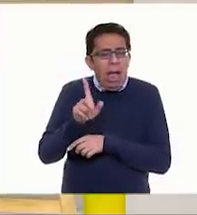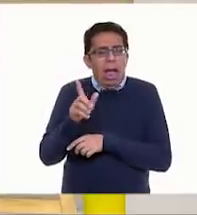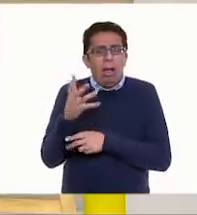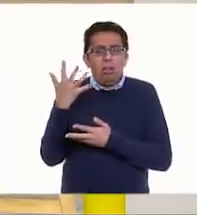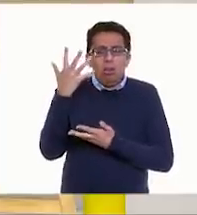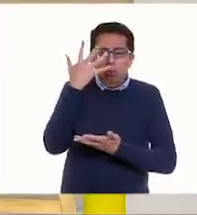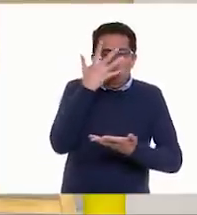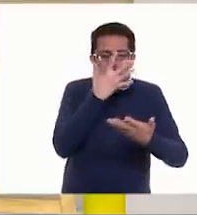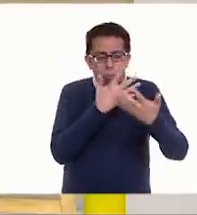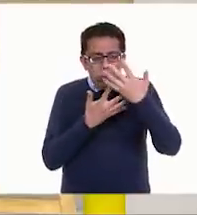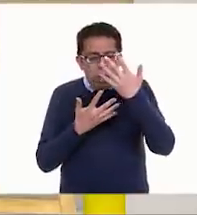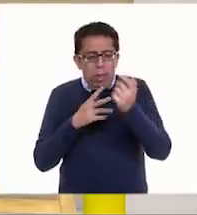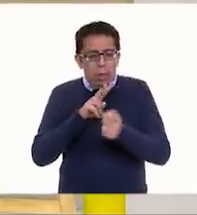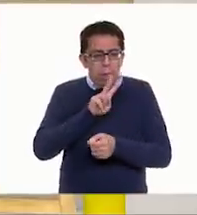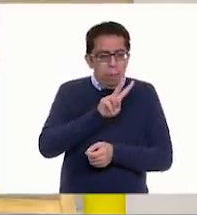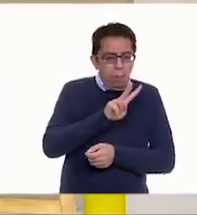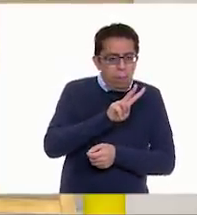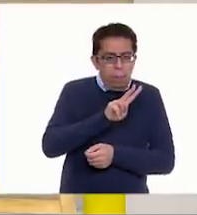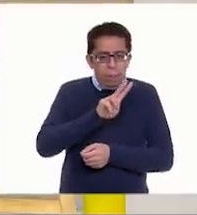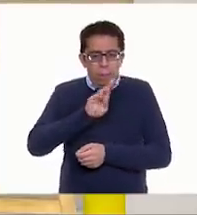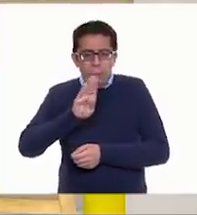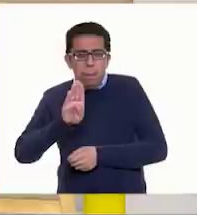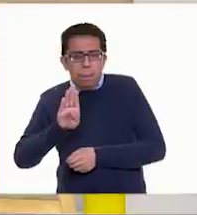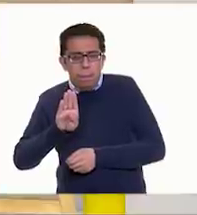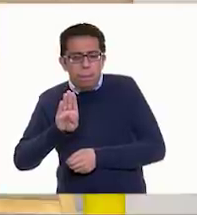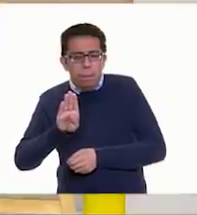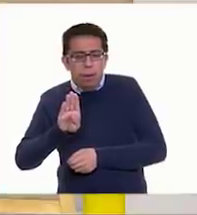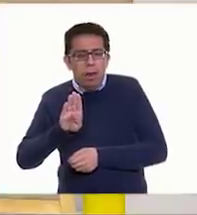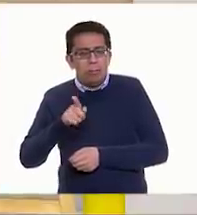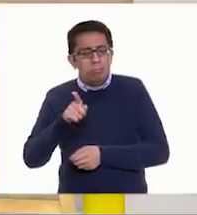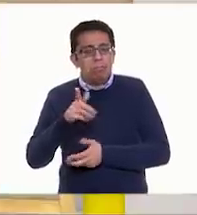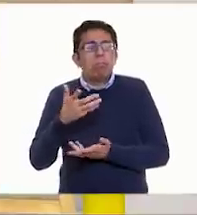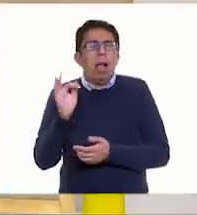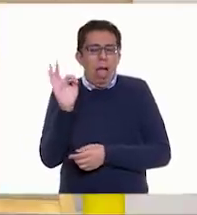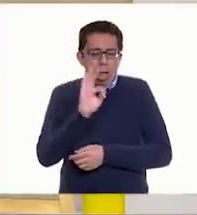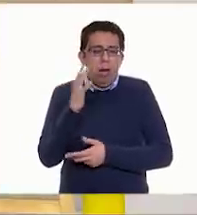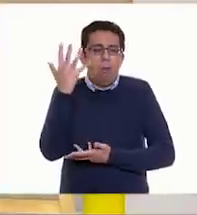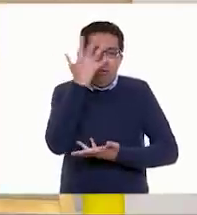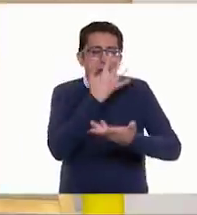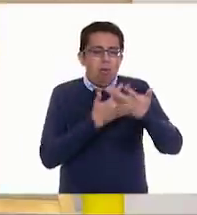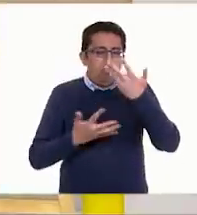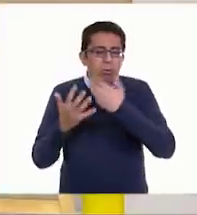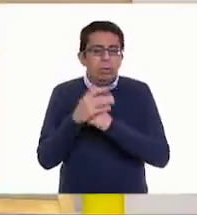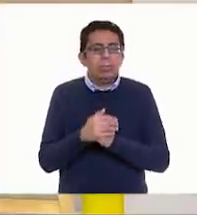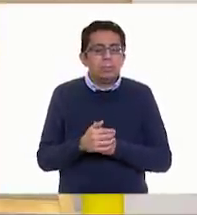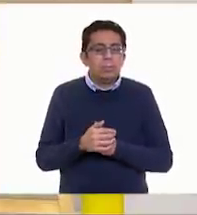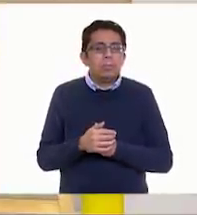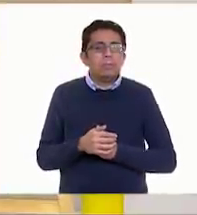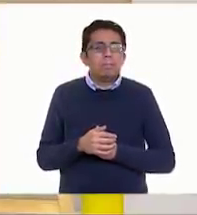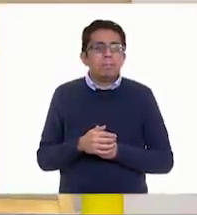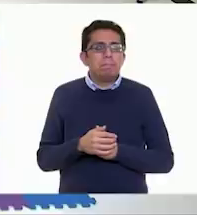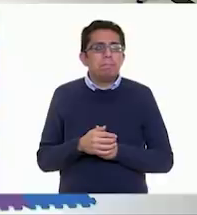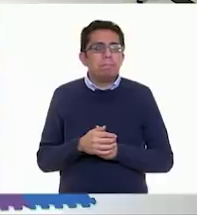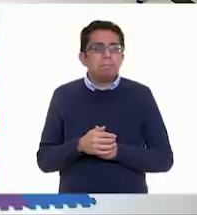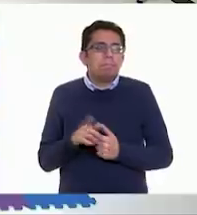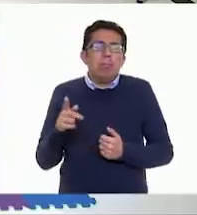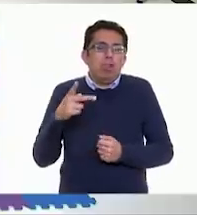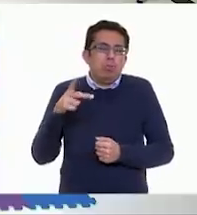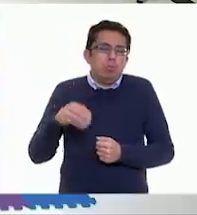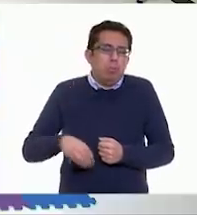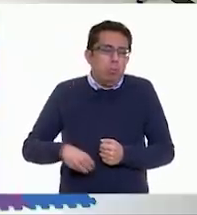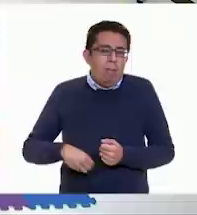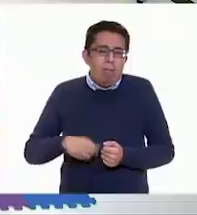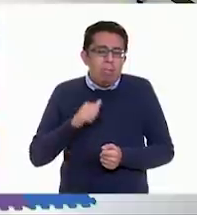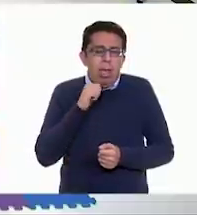la V con la V con la V. Suenan igual, ¿no? Pues tampoco es su culpa. Pero